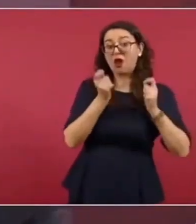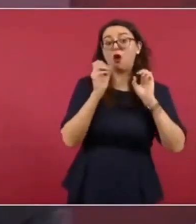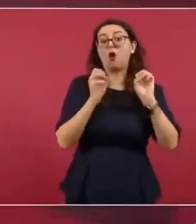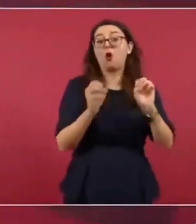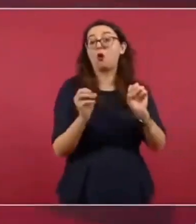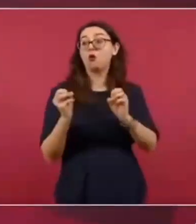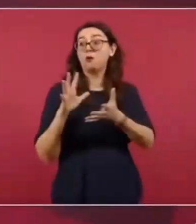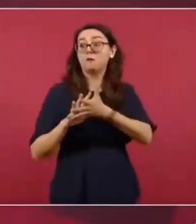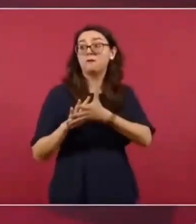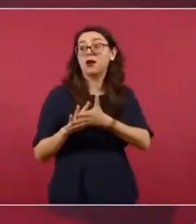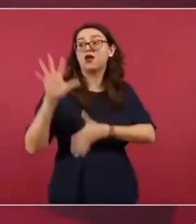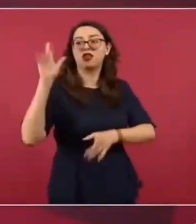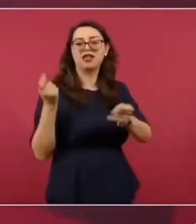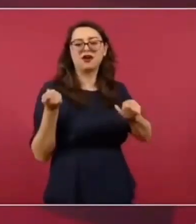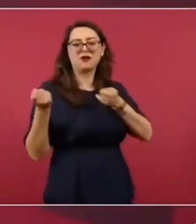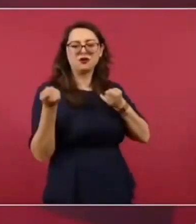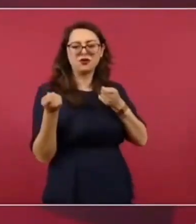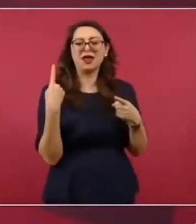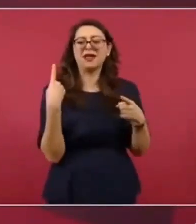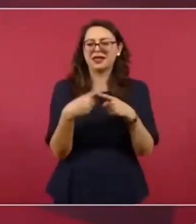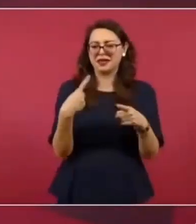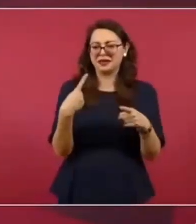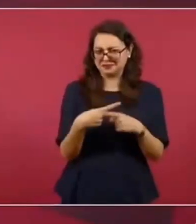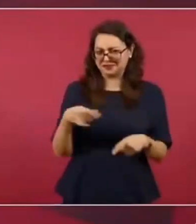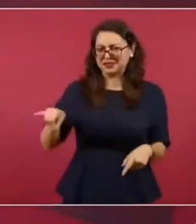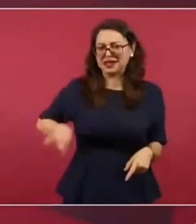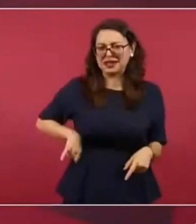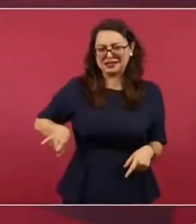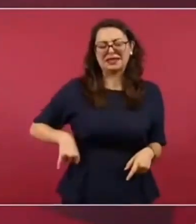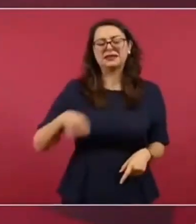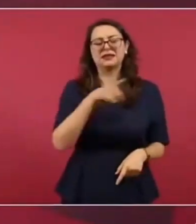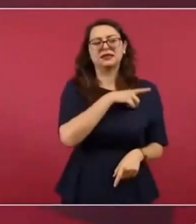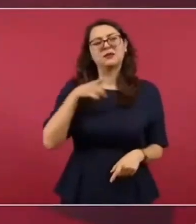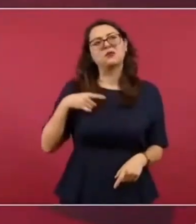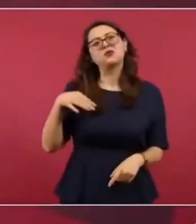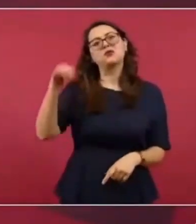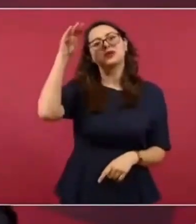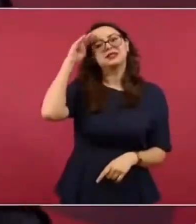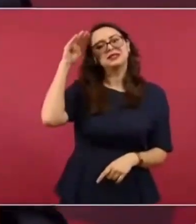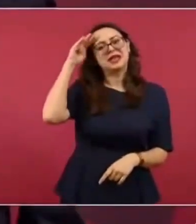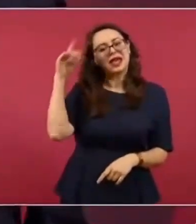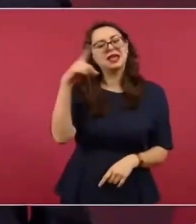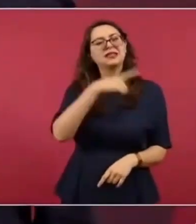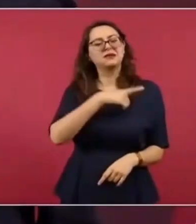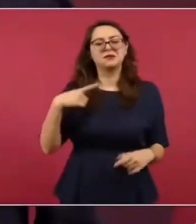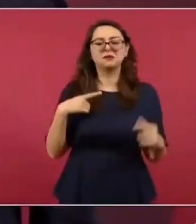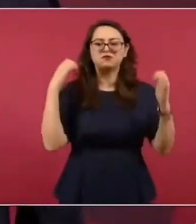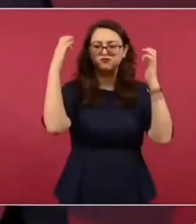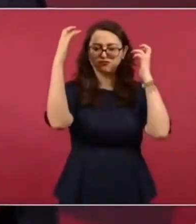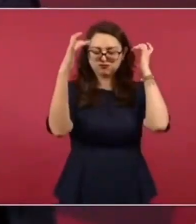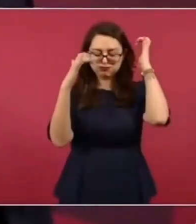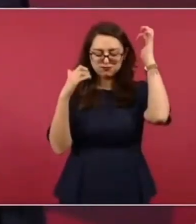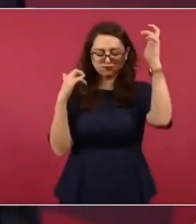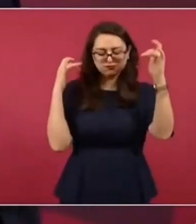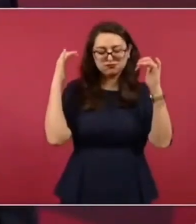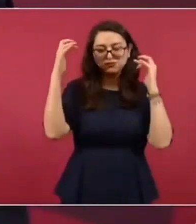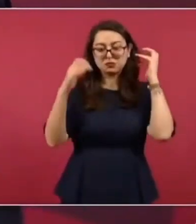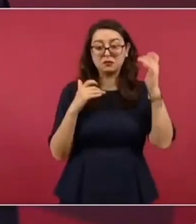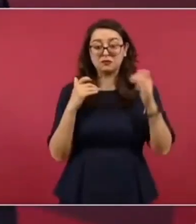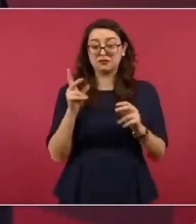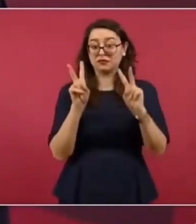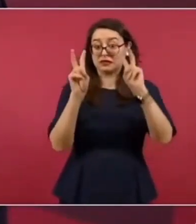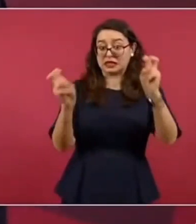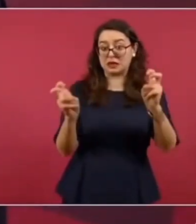Entonces es interesante. Y decía yo que esto es un asunto mundial, porque